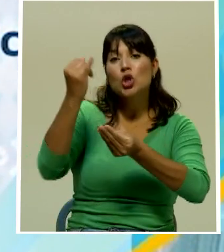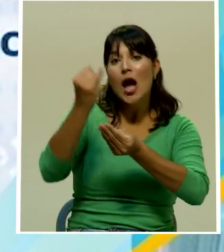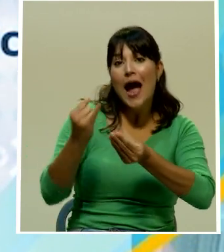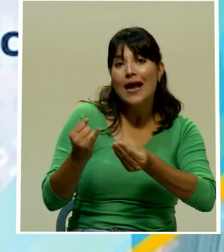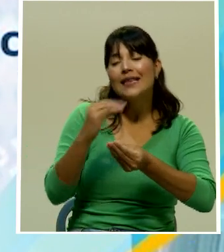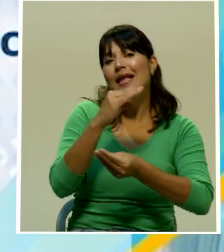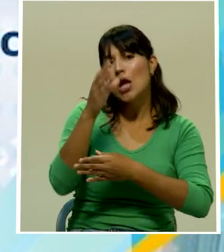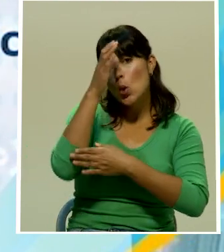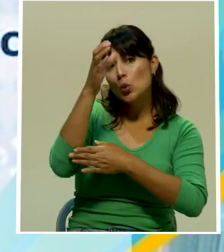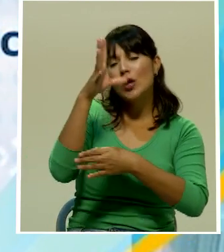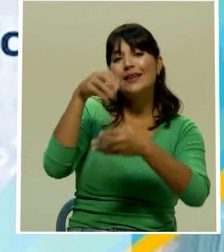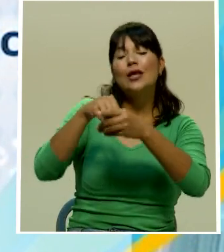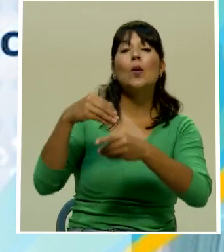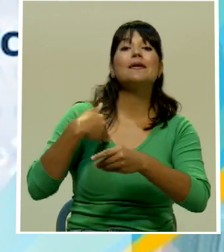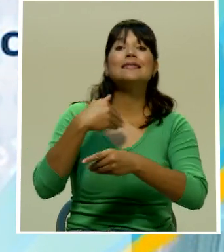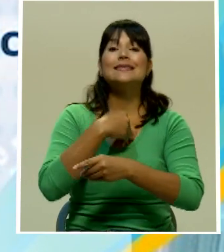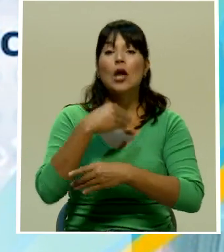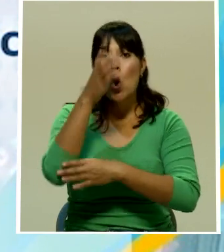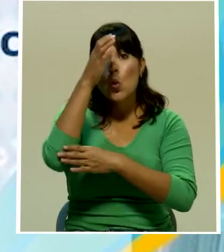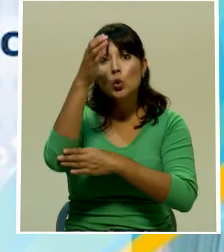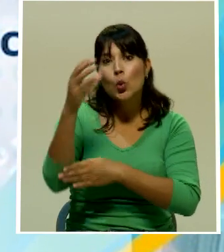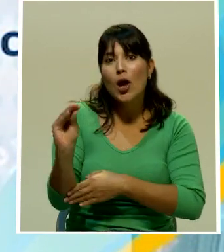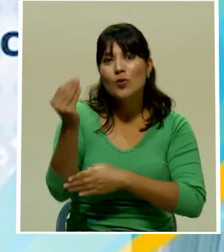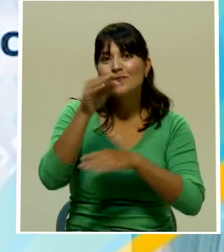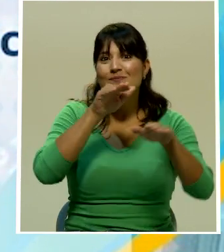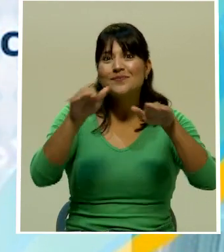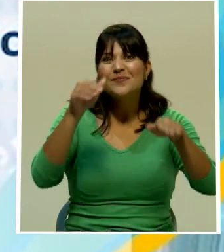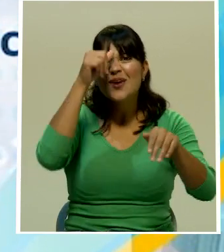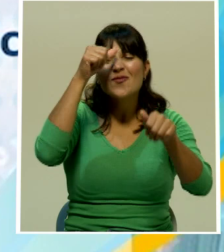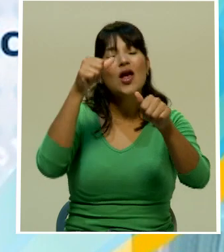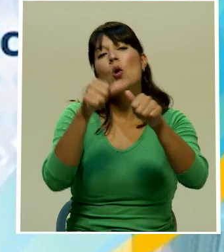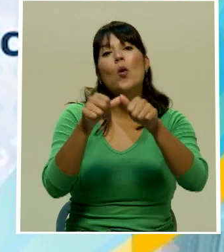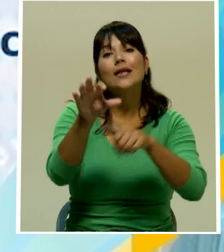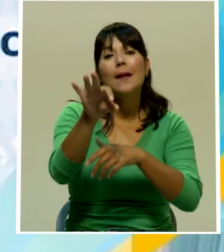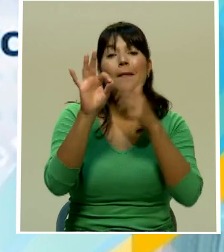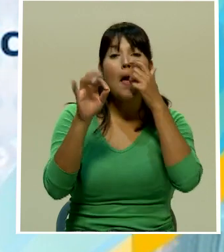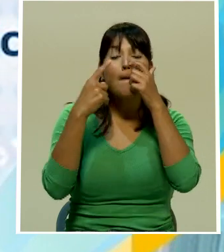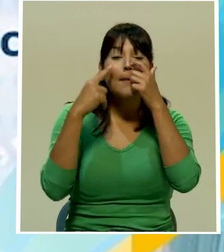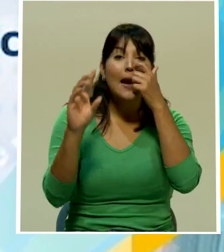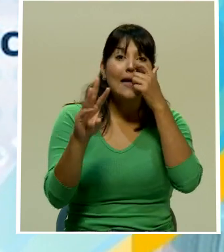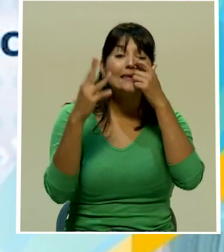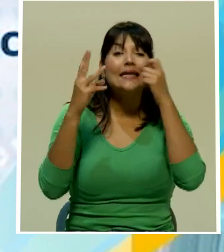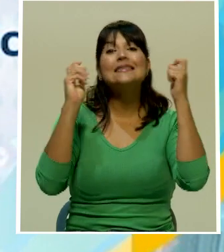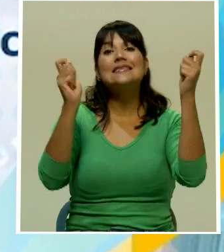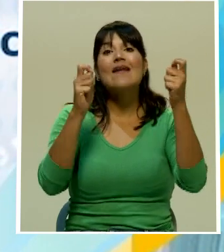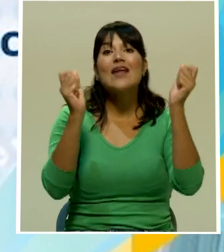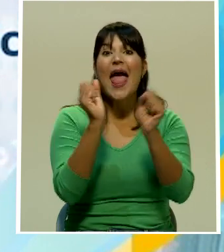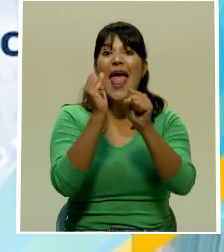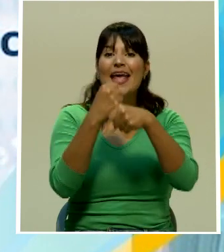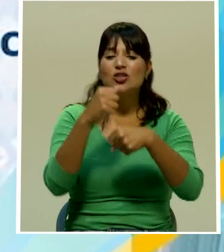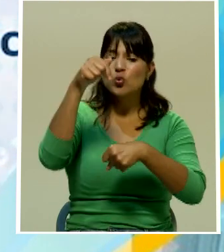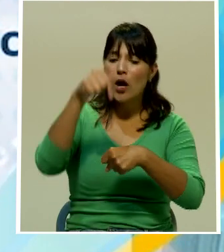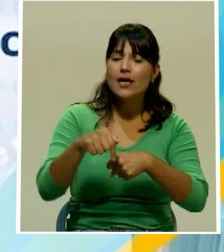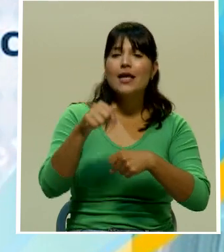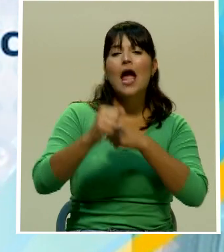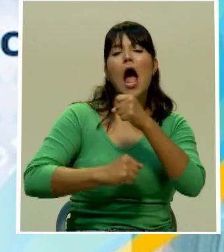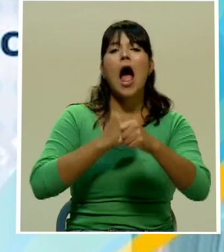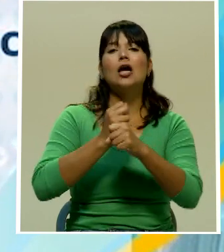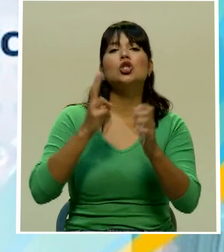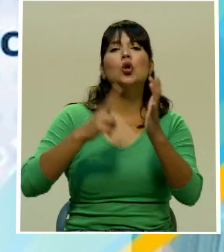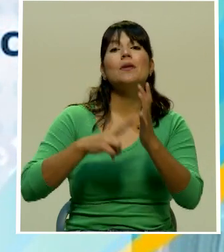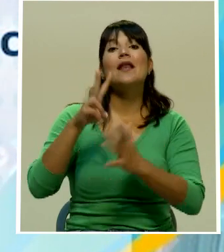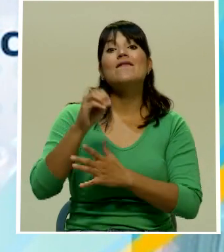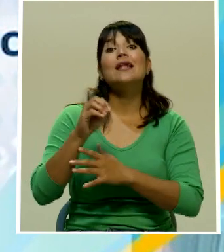del Ministerio de Cultura y Juventud les recuerda su convocatoria para la sexta feria Hecho Aquí 2020 Edición